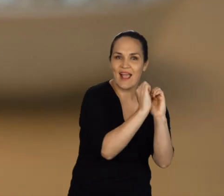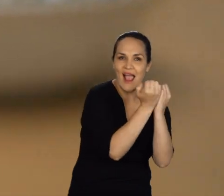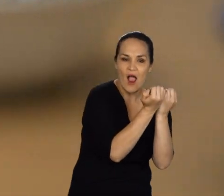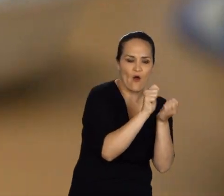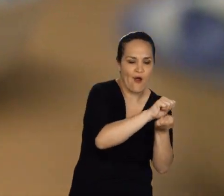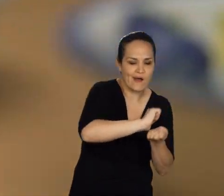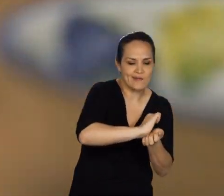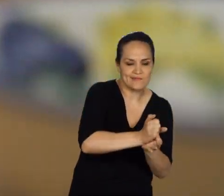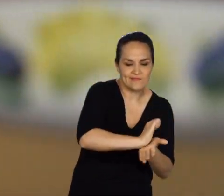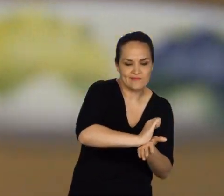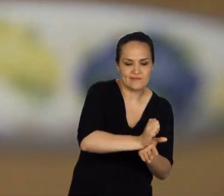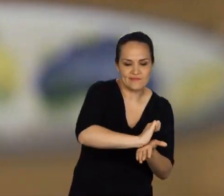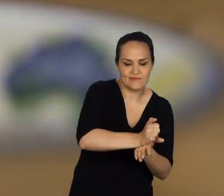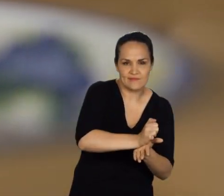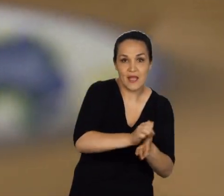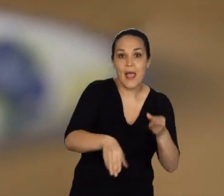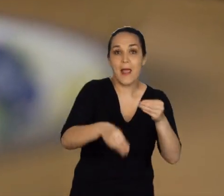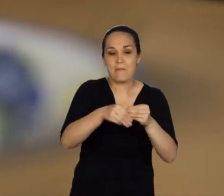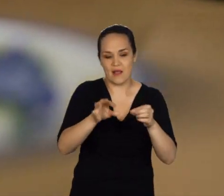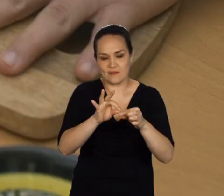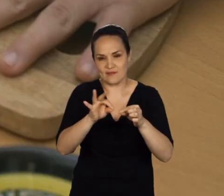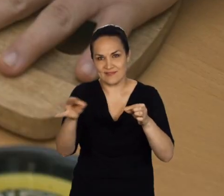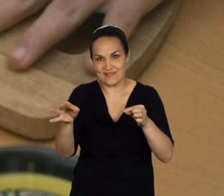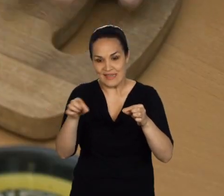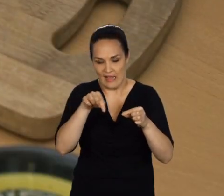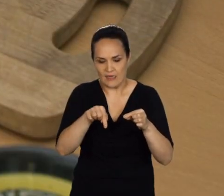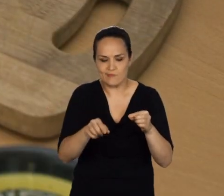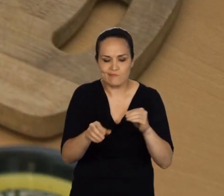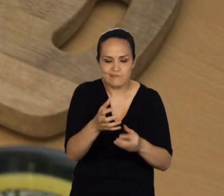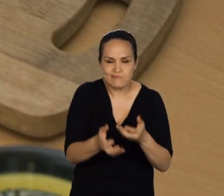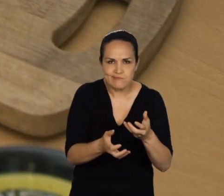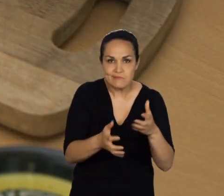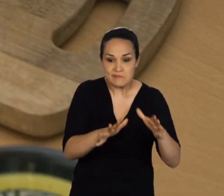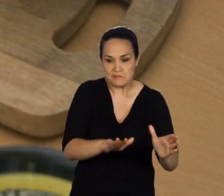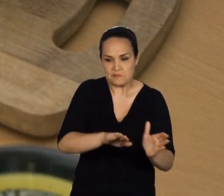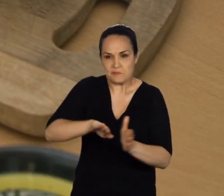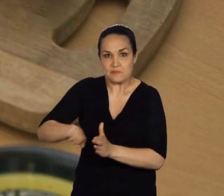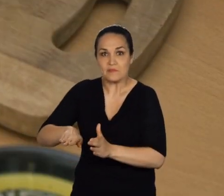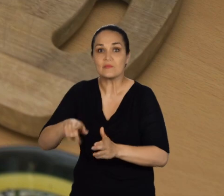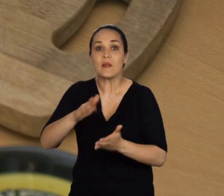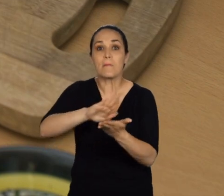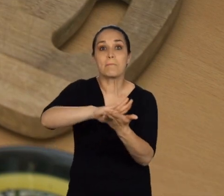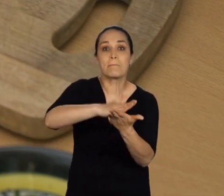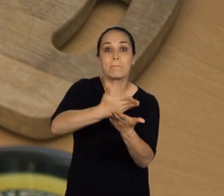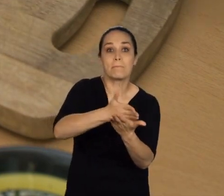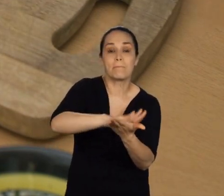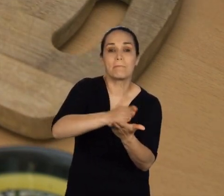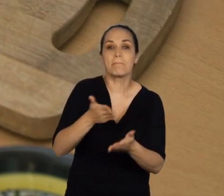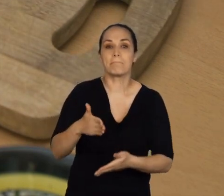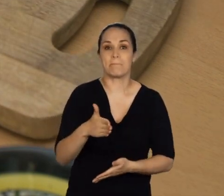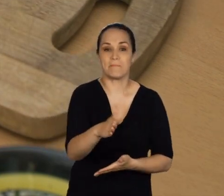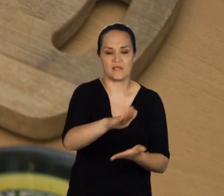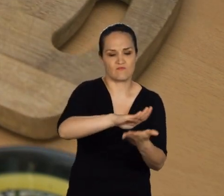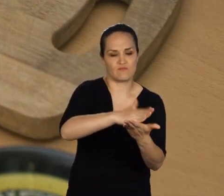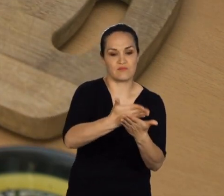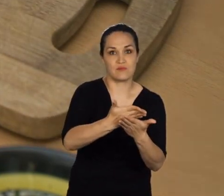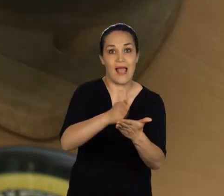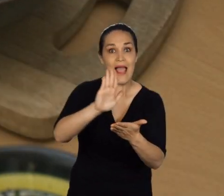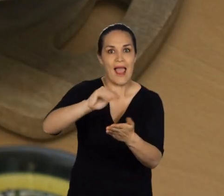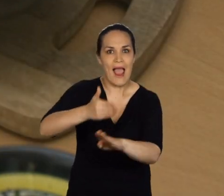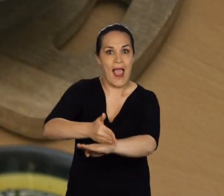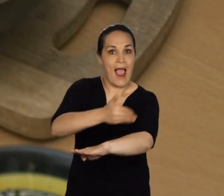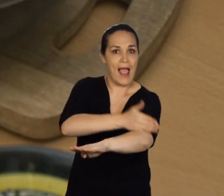ajo machacado y la arbeja desgranada. En este momento vamos a cocinar el pescado. Necesitamos un sartén muy caliente.